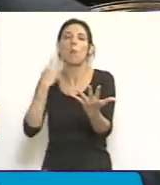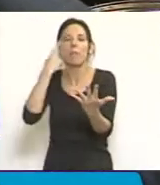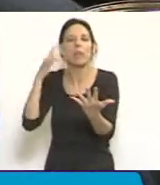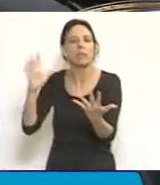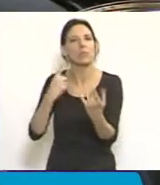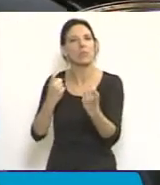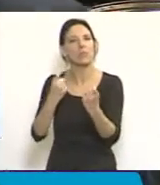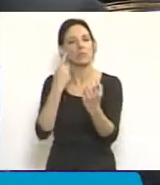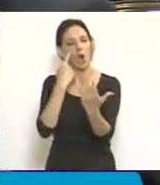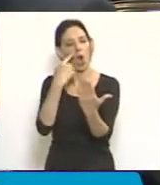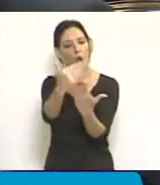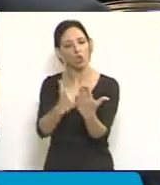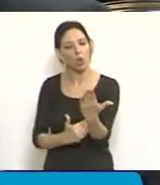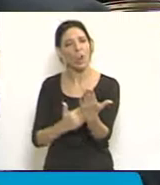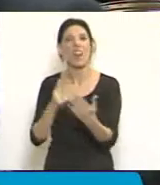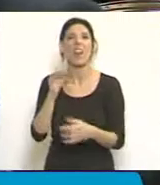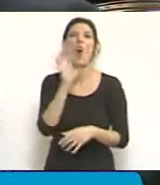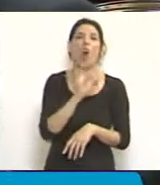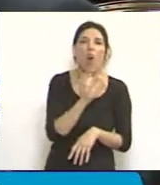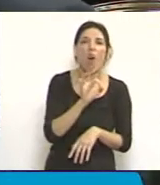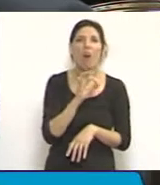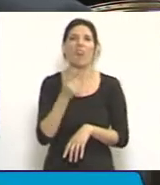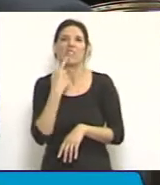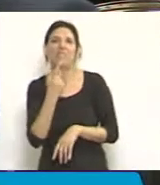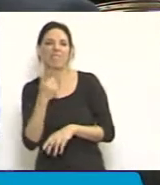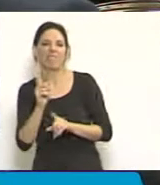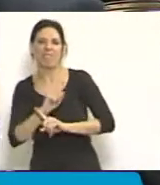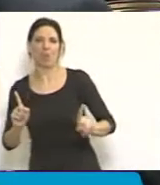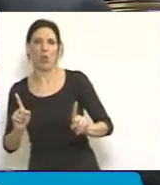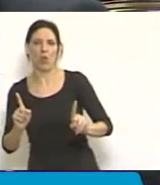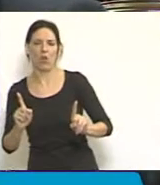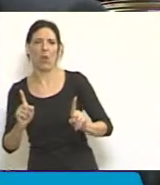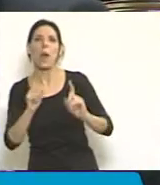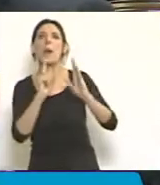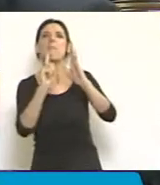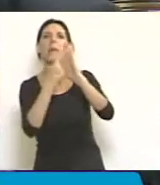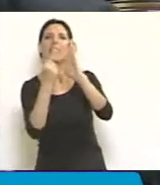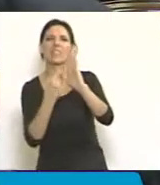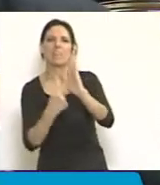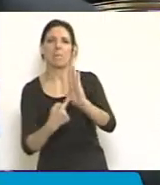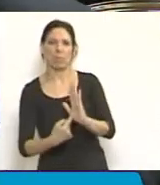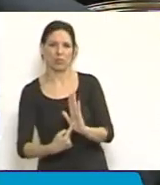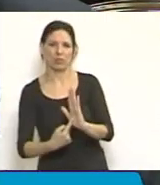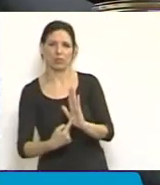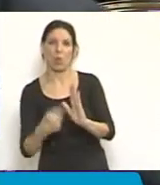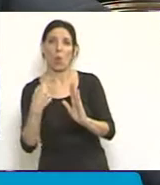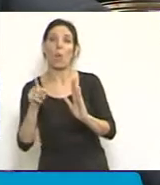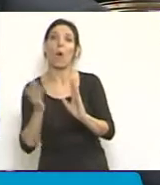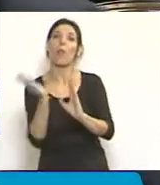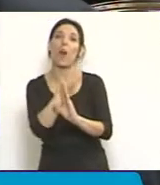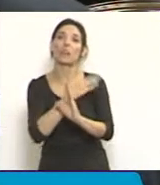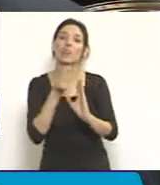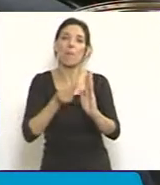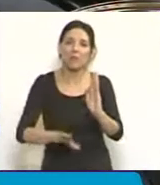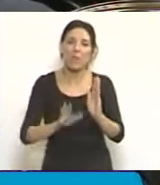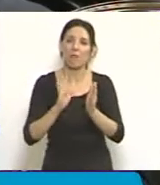una revisión posterior o condena esta reforma a que todos los principios que citábamos cuando empezábamos la argumentación y